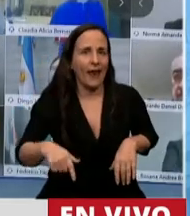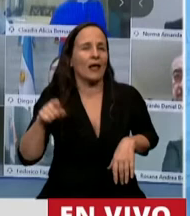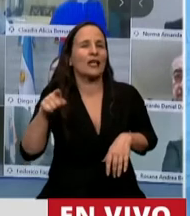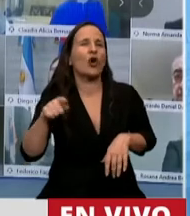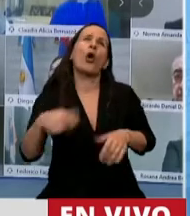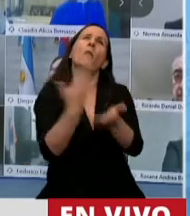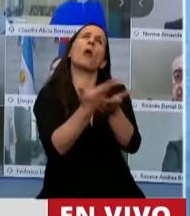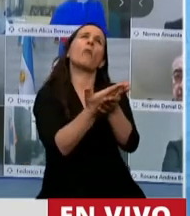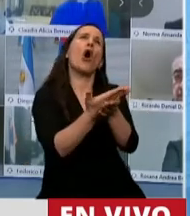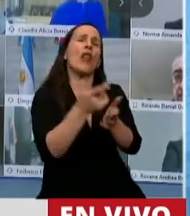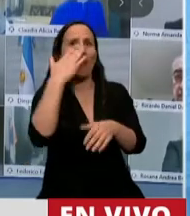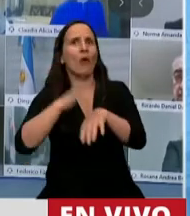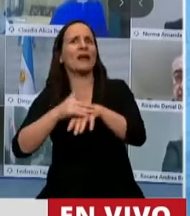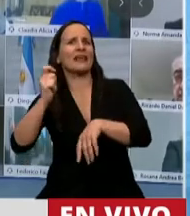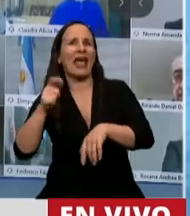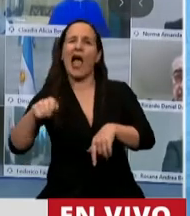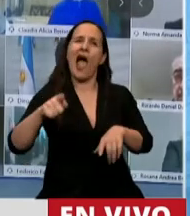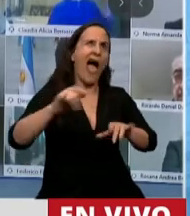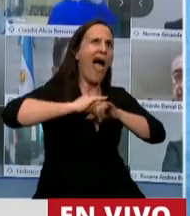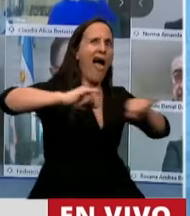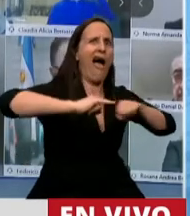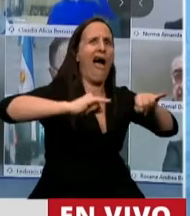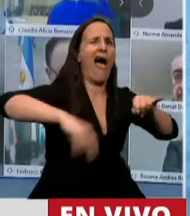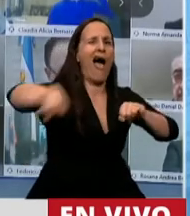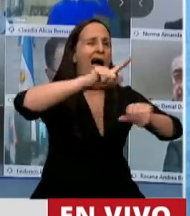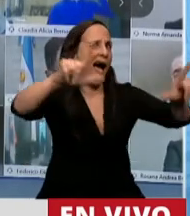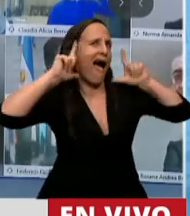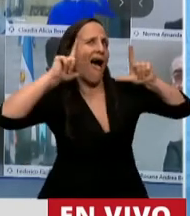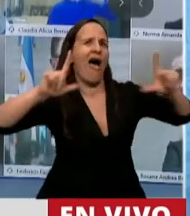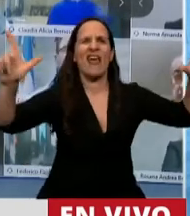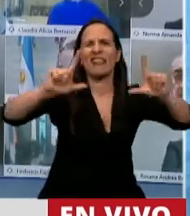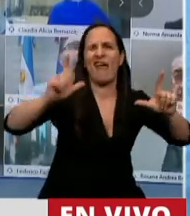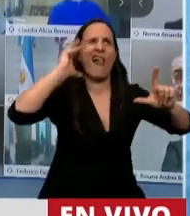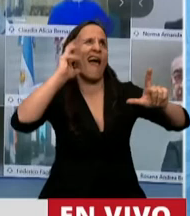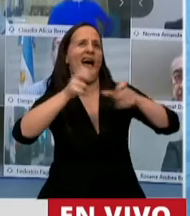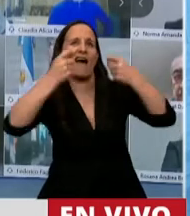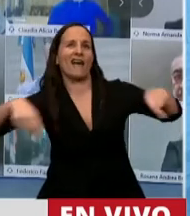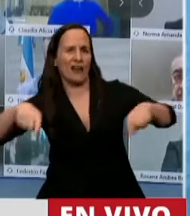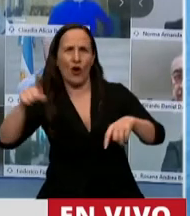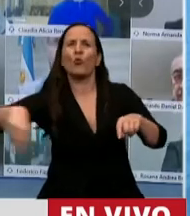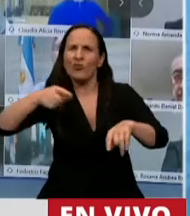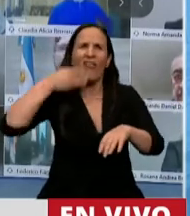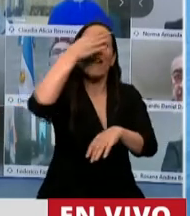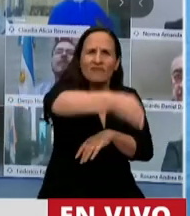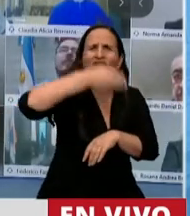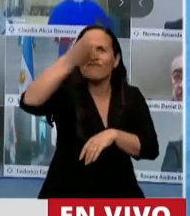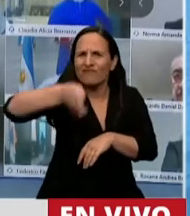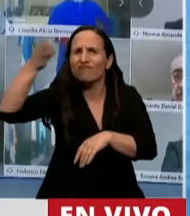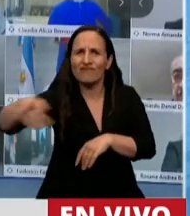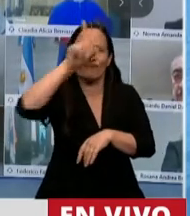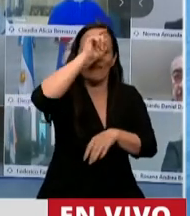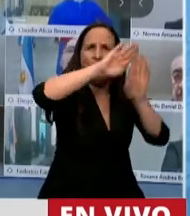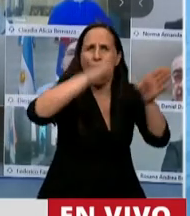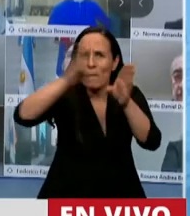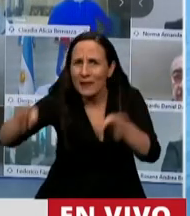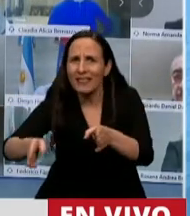No venir a declamar para la arenga de los medios de comunicación hegemónico. ¿Por qué no van al territorio? ¿Por qué no van a los hospitales?